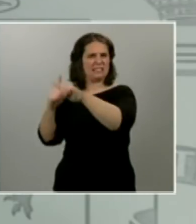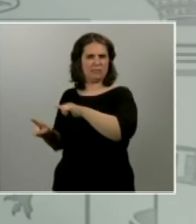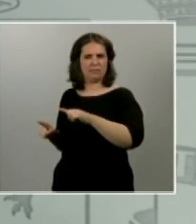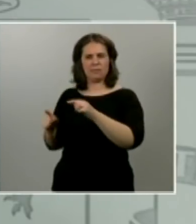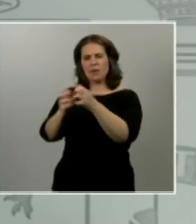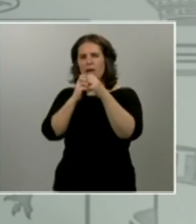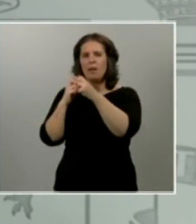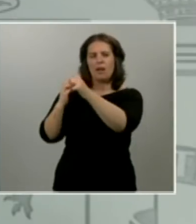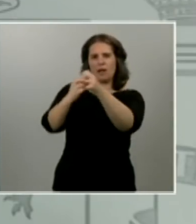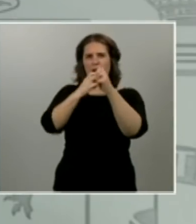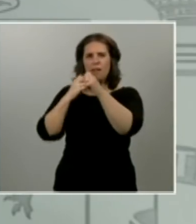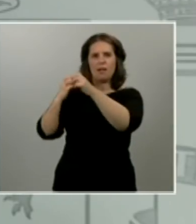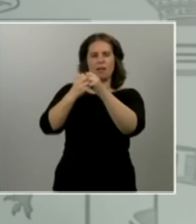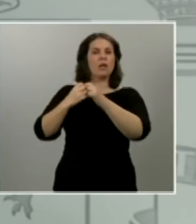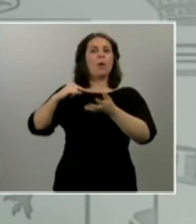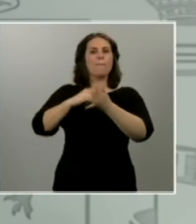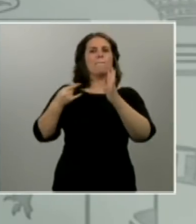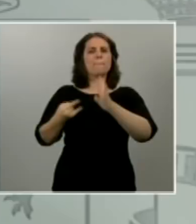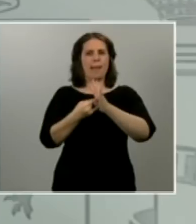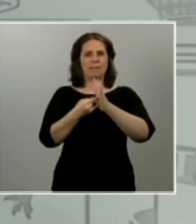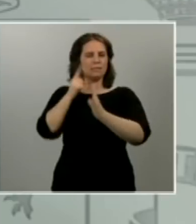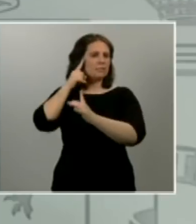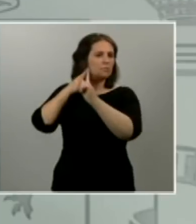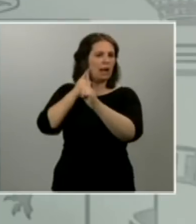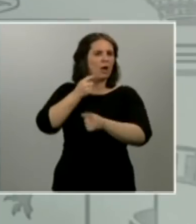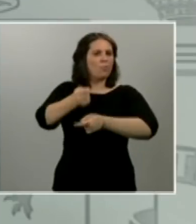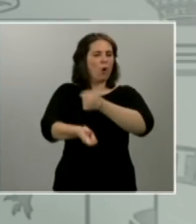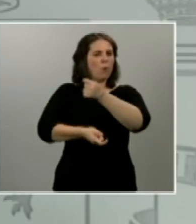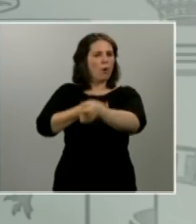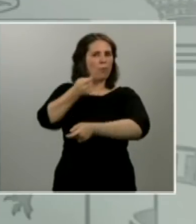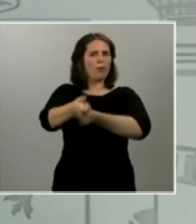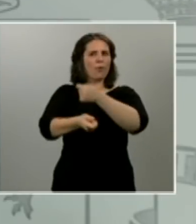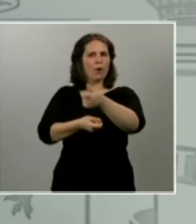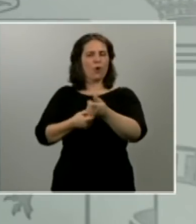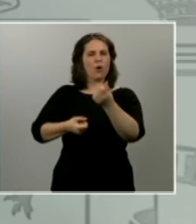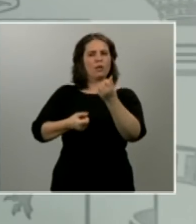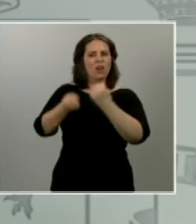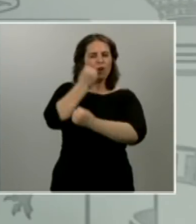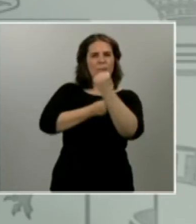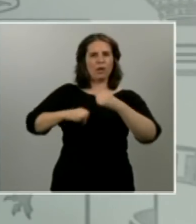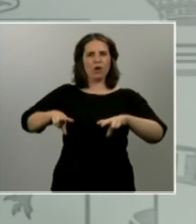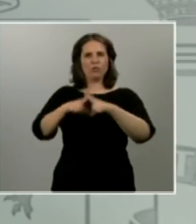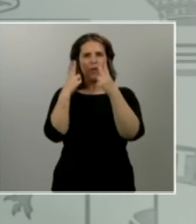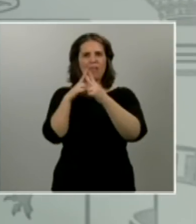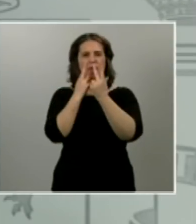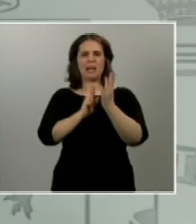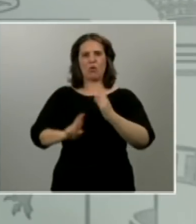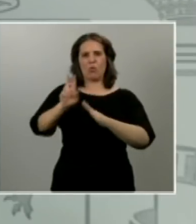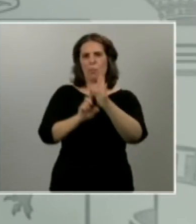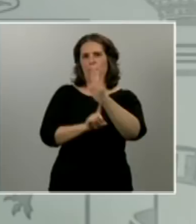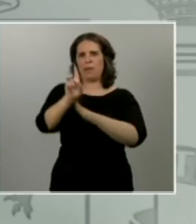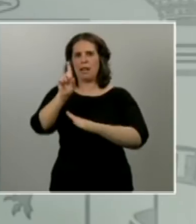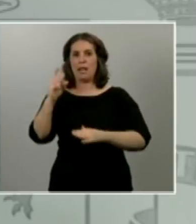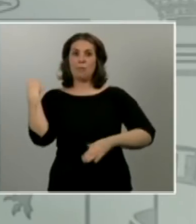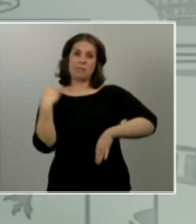elaboración de un plan para reanudar progresivamente la actividad económica y social a la vez que se mantiene a raya la propagación del virus